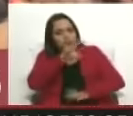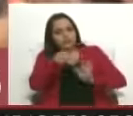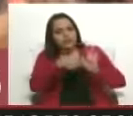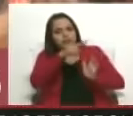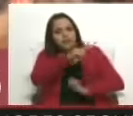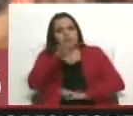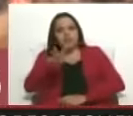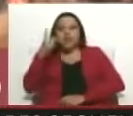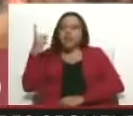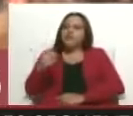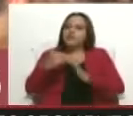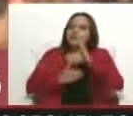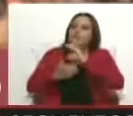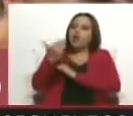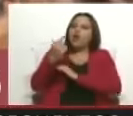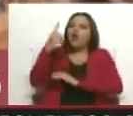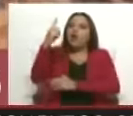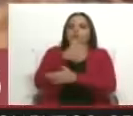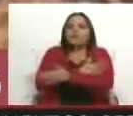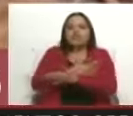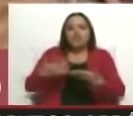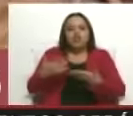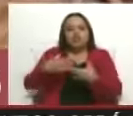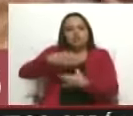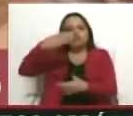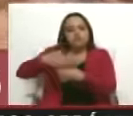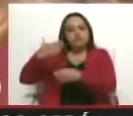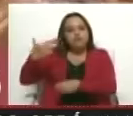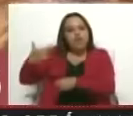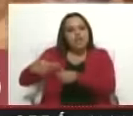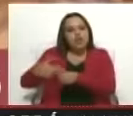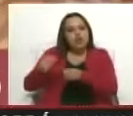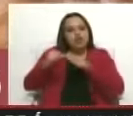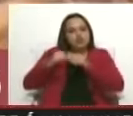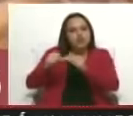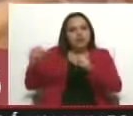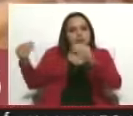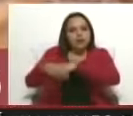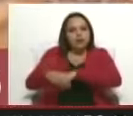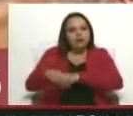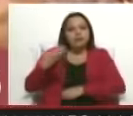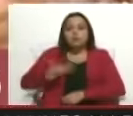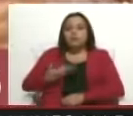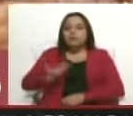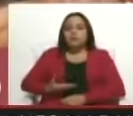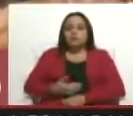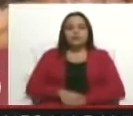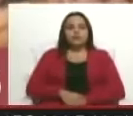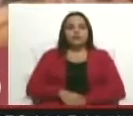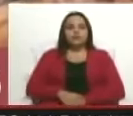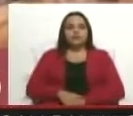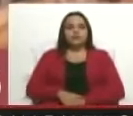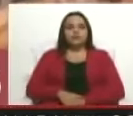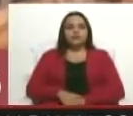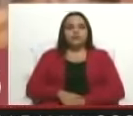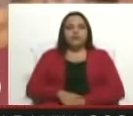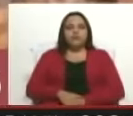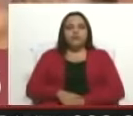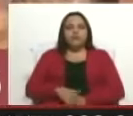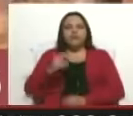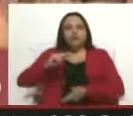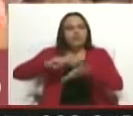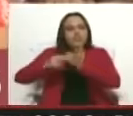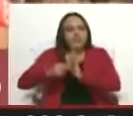debemos estar superando el millón de barriles y estabilizando. Lo importante no es lograr levantar una producción, sino